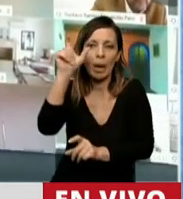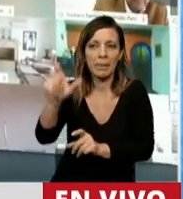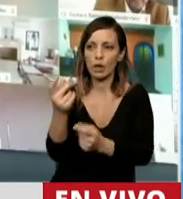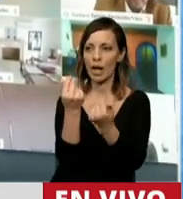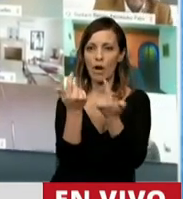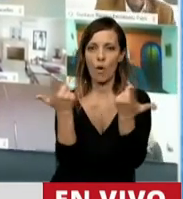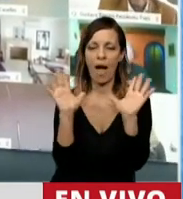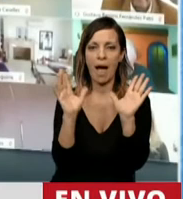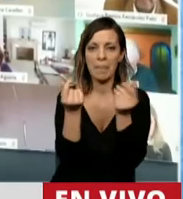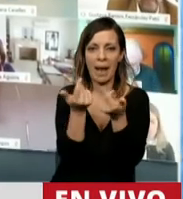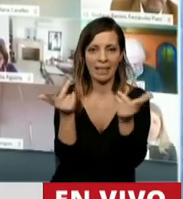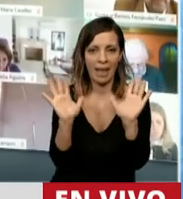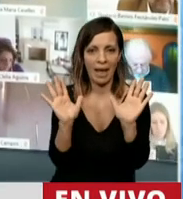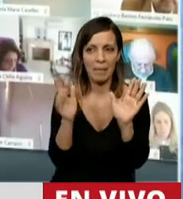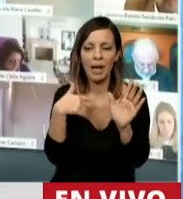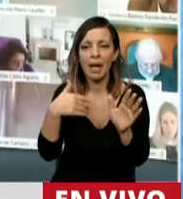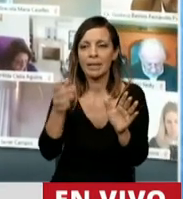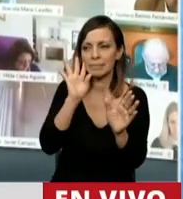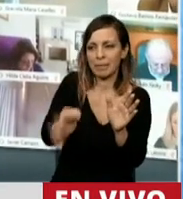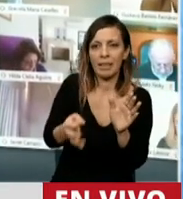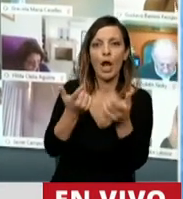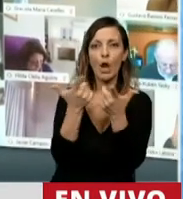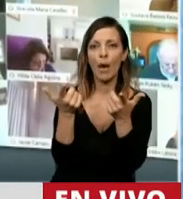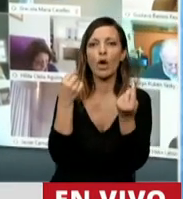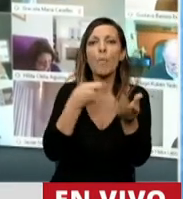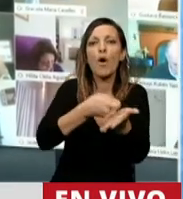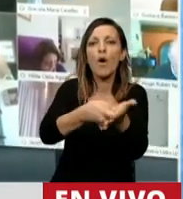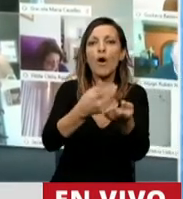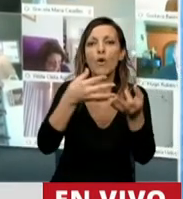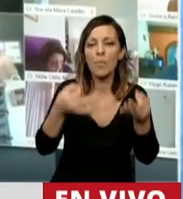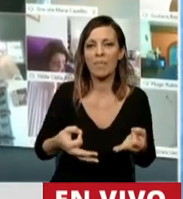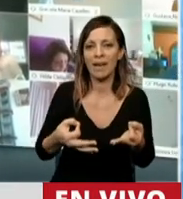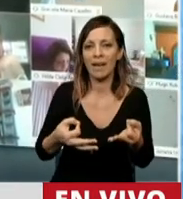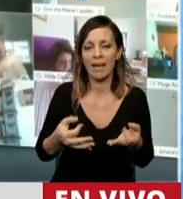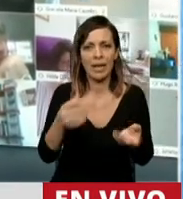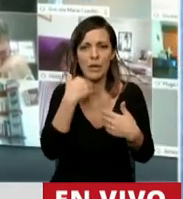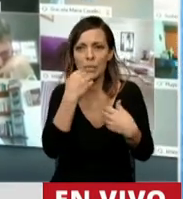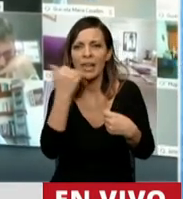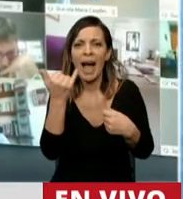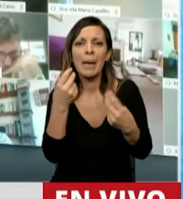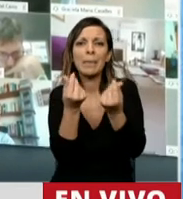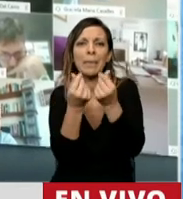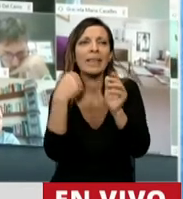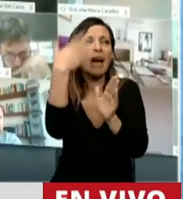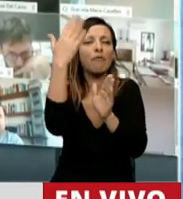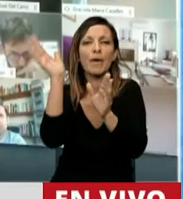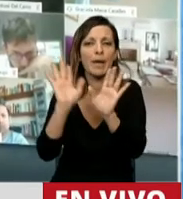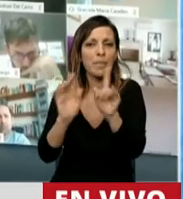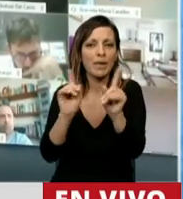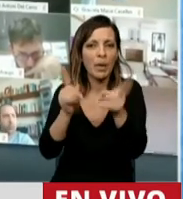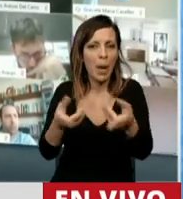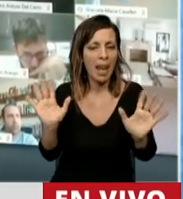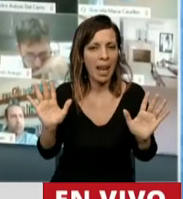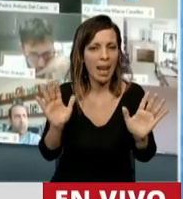con un flujo de fondos que garantice su cumplimiento en el tiempo ni con activos que se denuncian en la